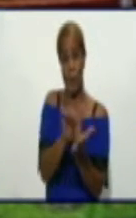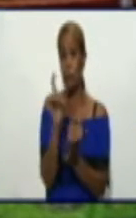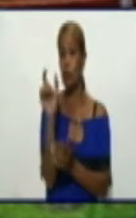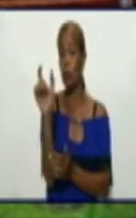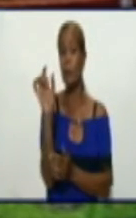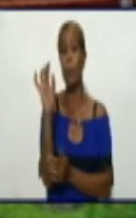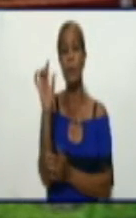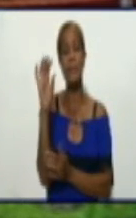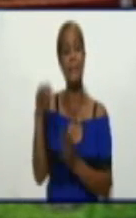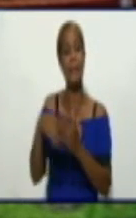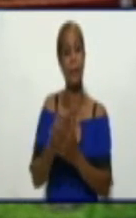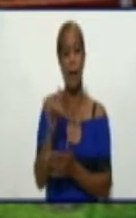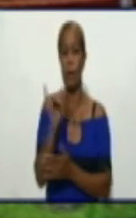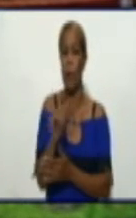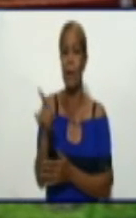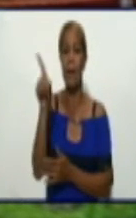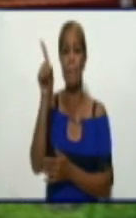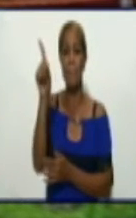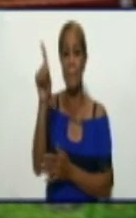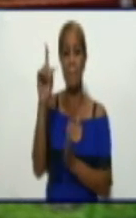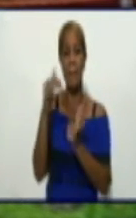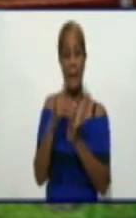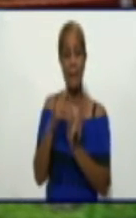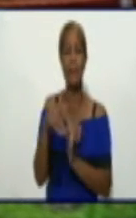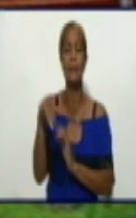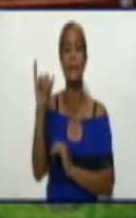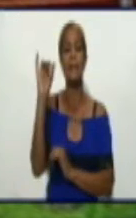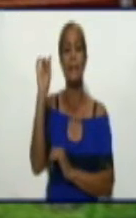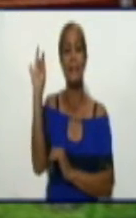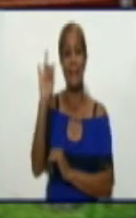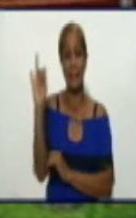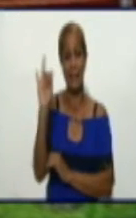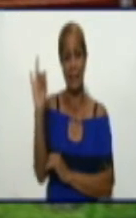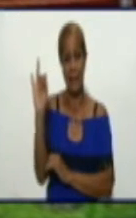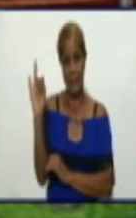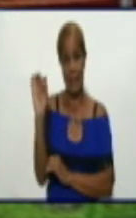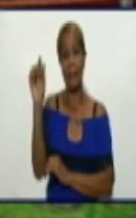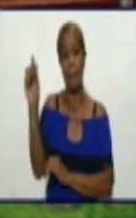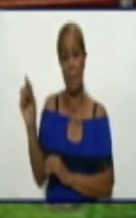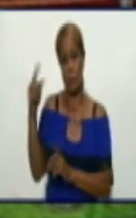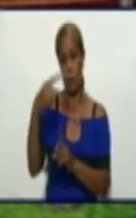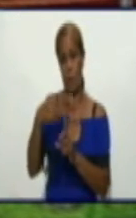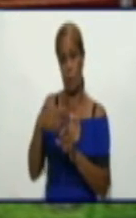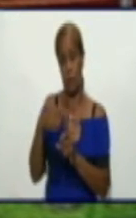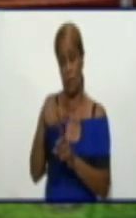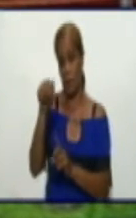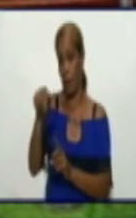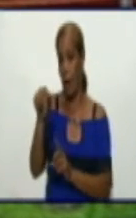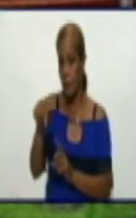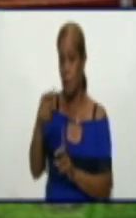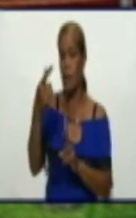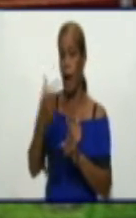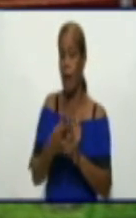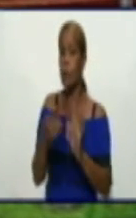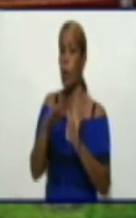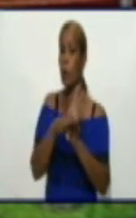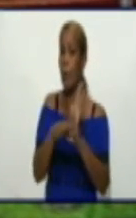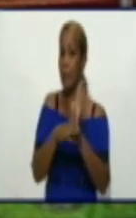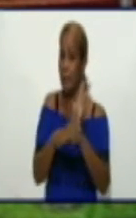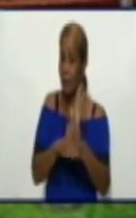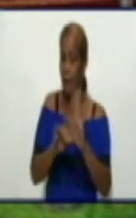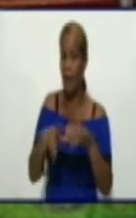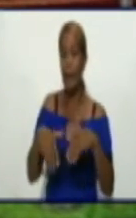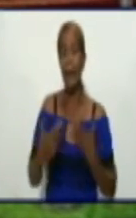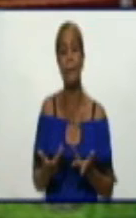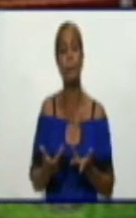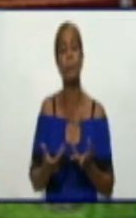días 1.077 casos. Ahí tiene usted una medida de cuán complicada situación tiene la provincia